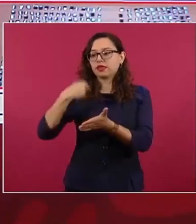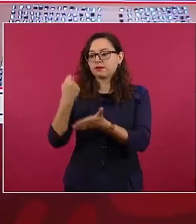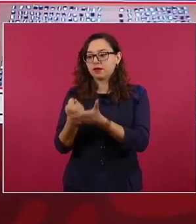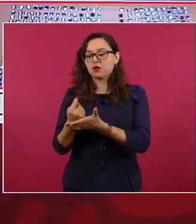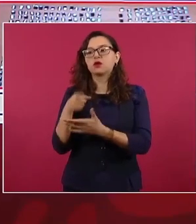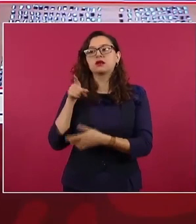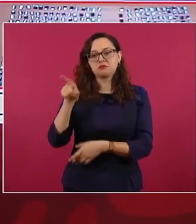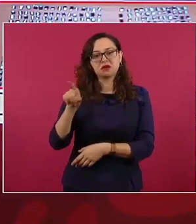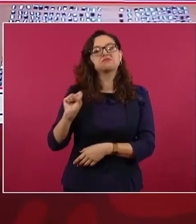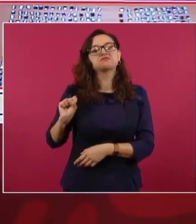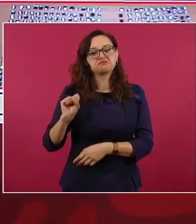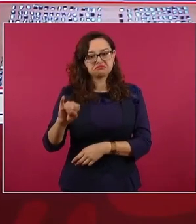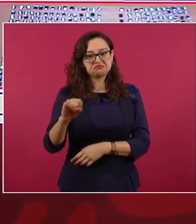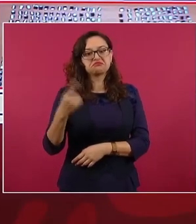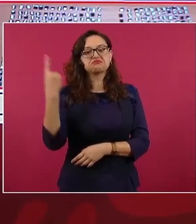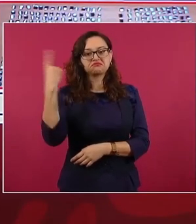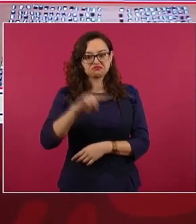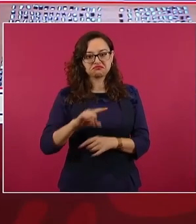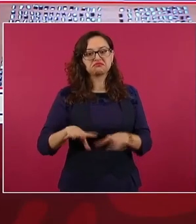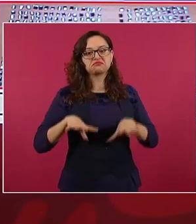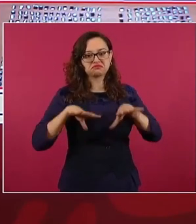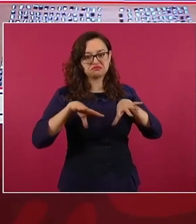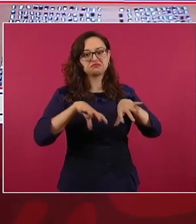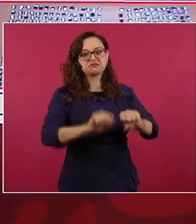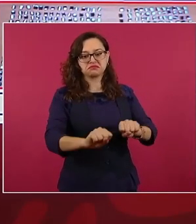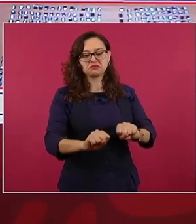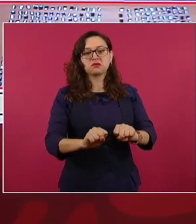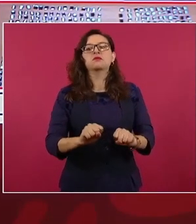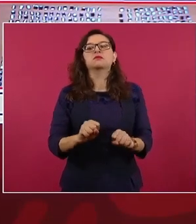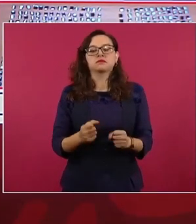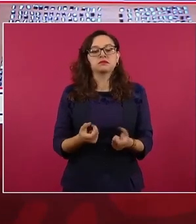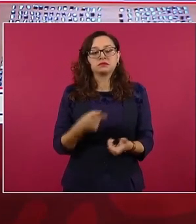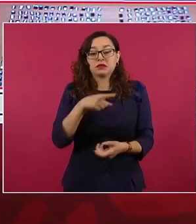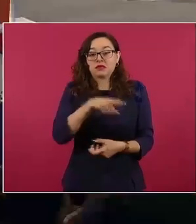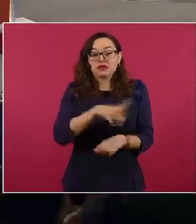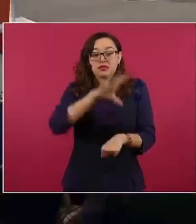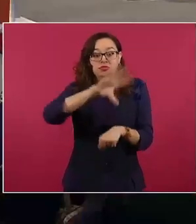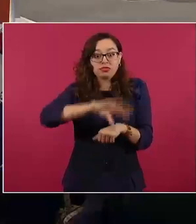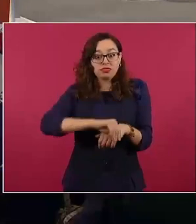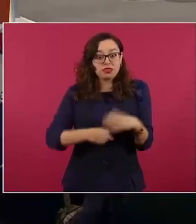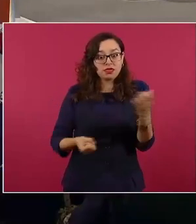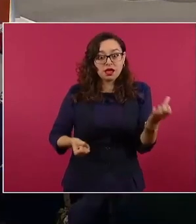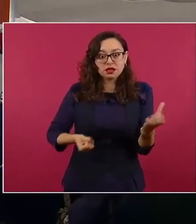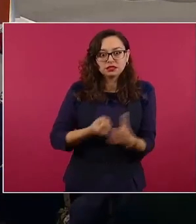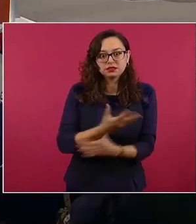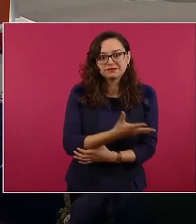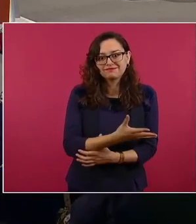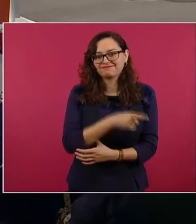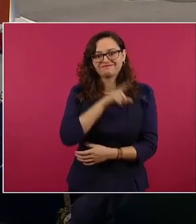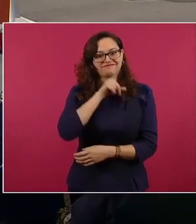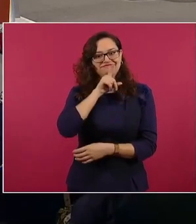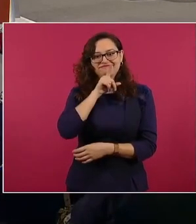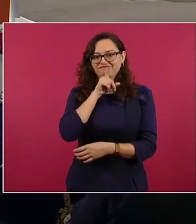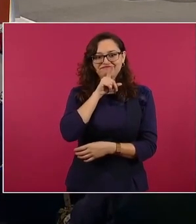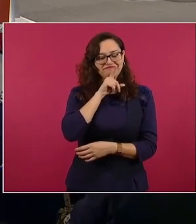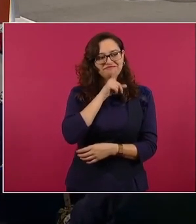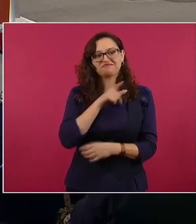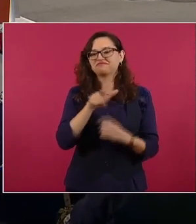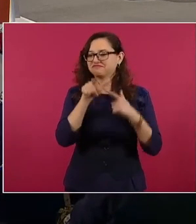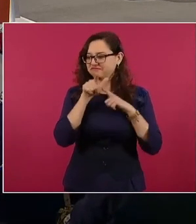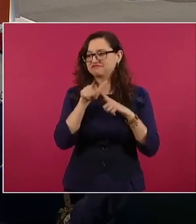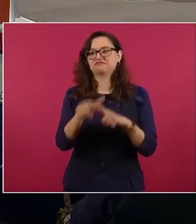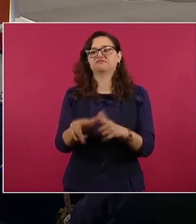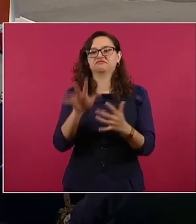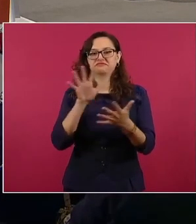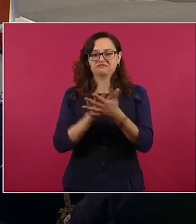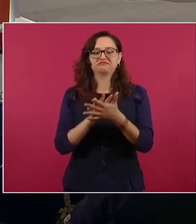juzgarán para evitar que este individuo de alta peligrosidad pueda evadir la acción de